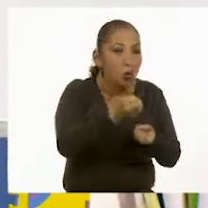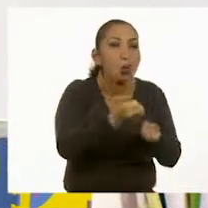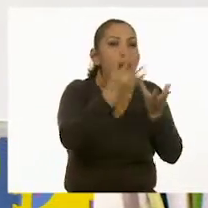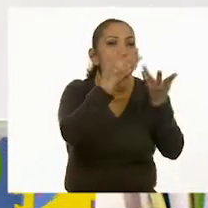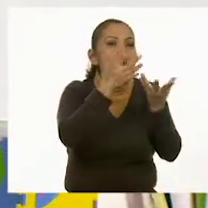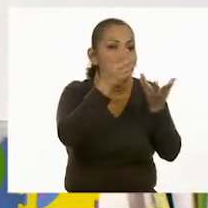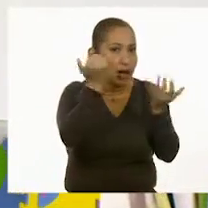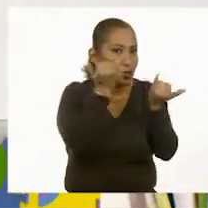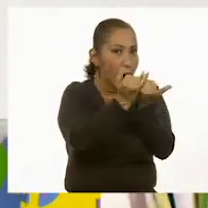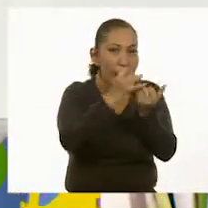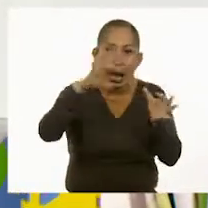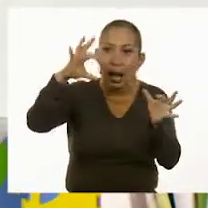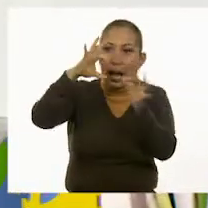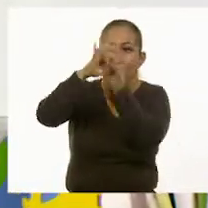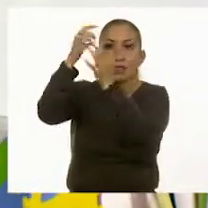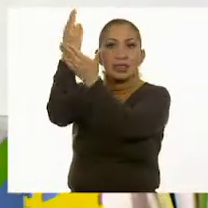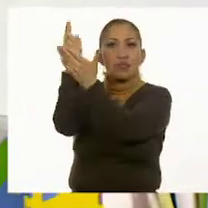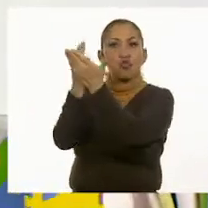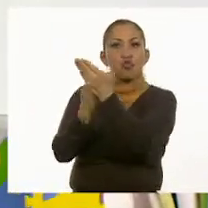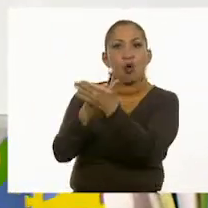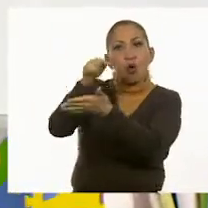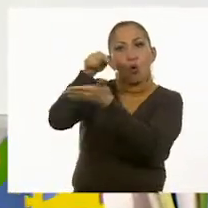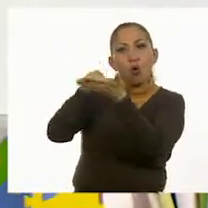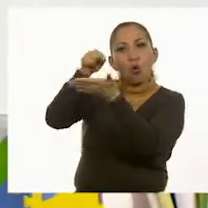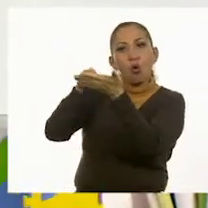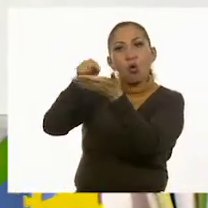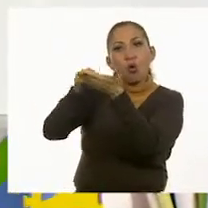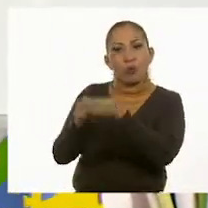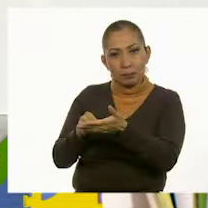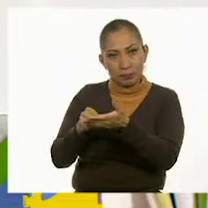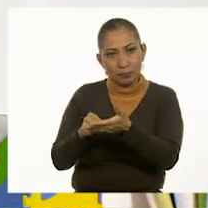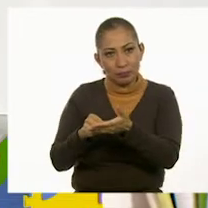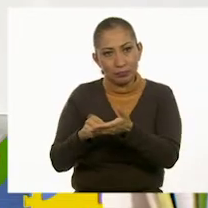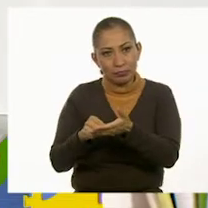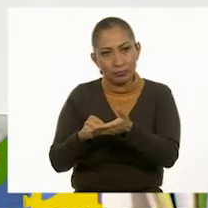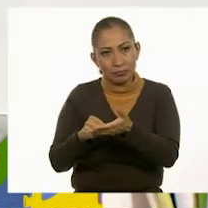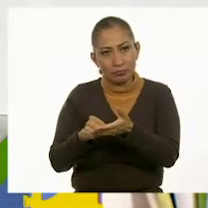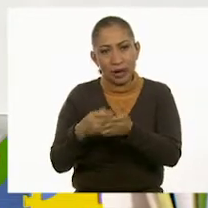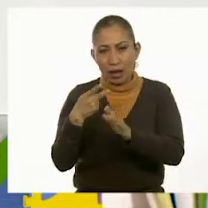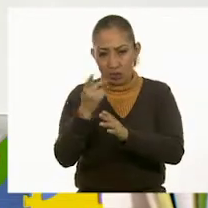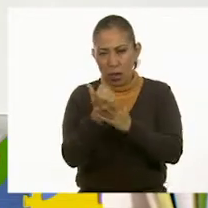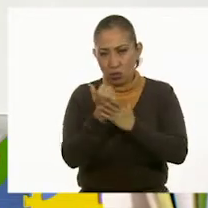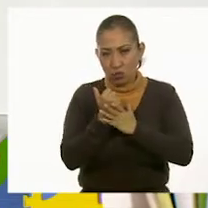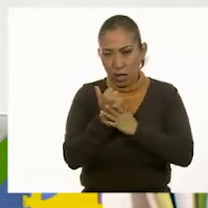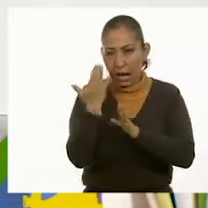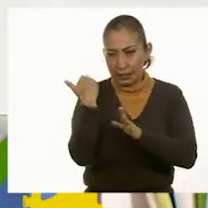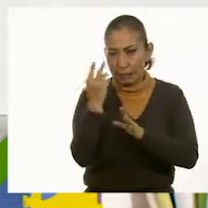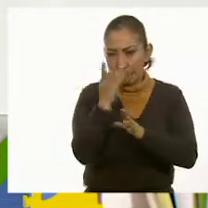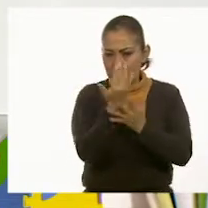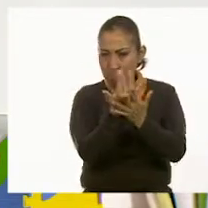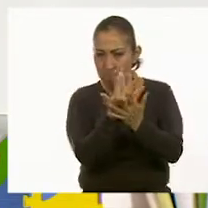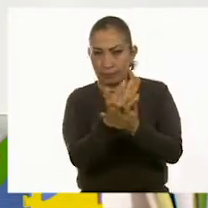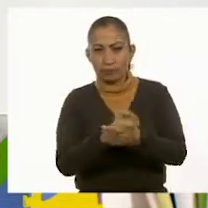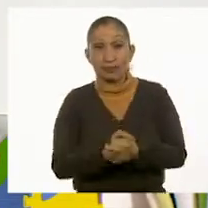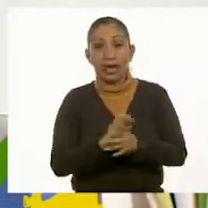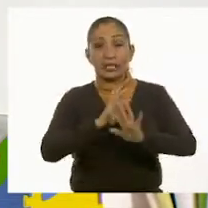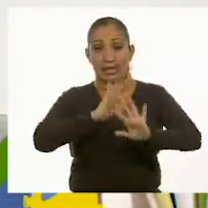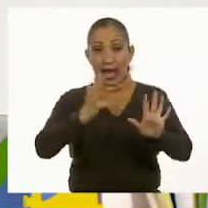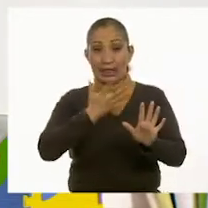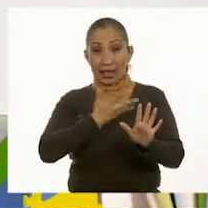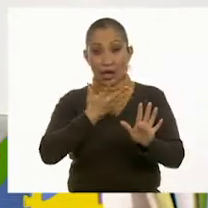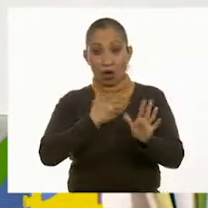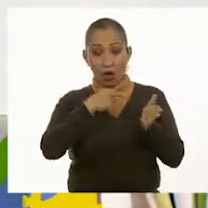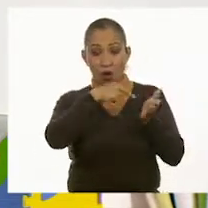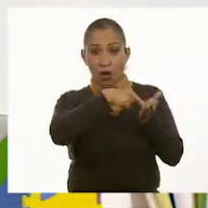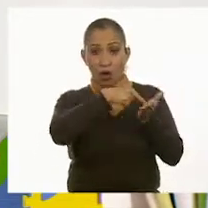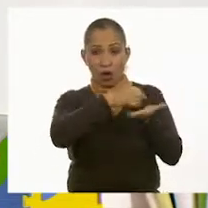a ver. Ya tenemos nuestra caja de sorpresas. ¿Te parece si tú me ayudas con esto? Pero antes, antes de que me ayudas. Ya tenemos aquí